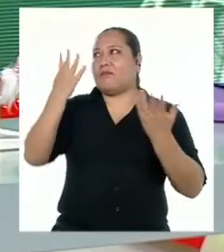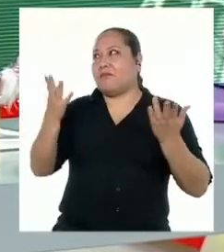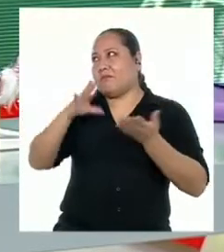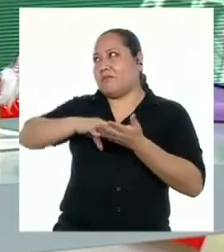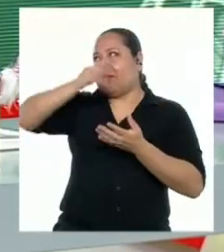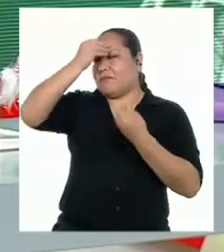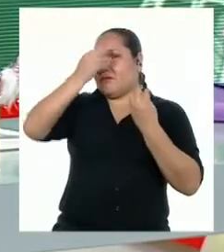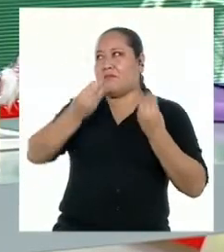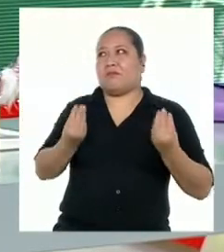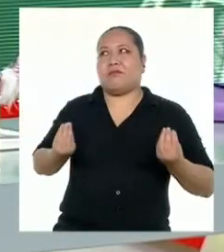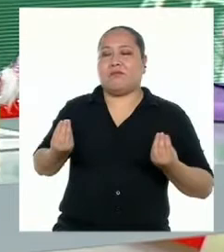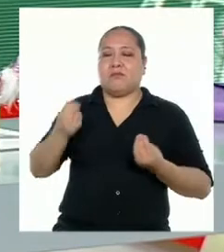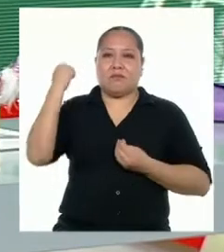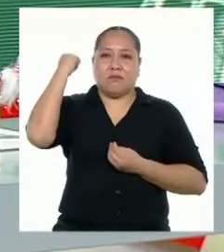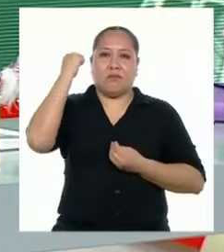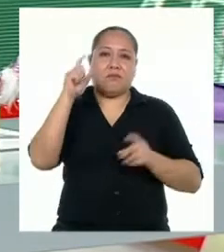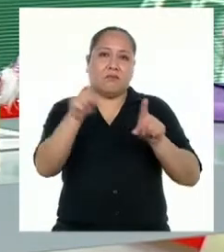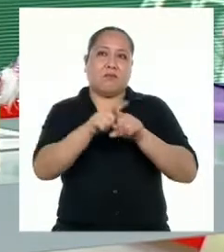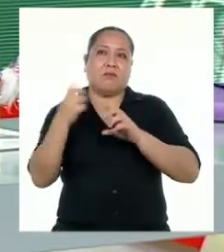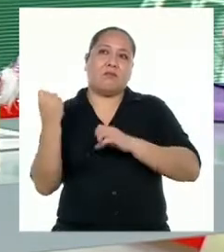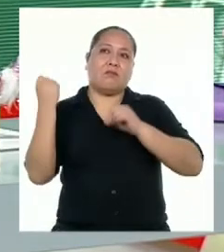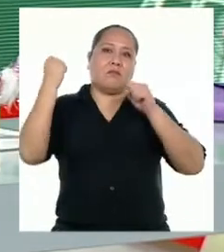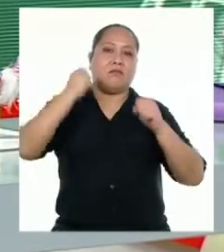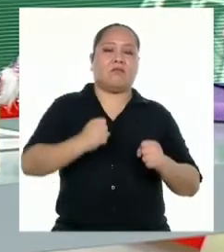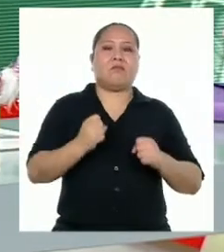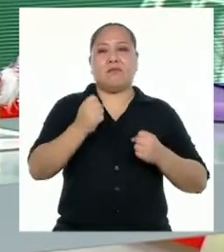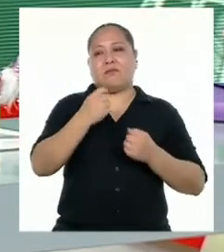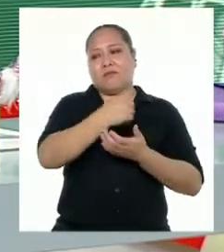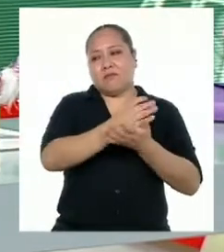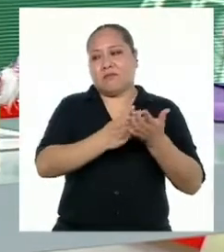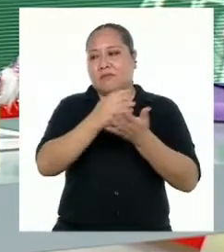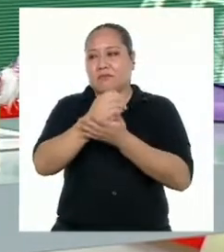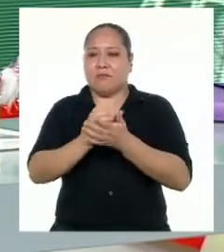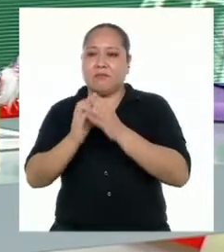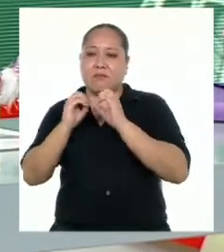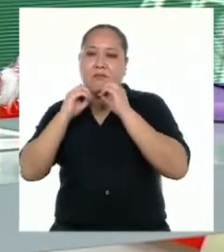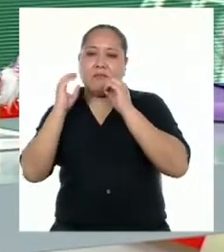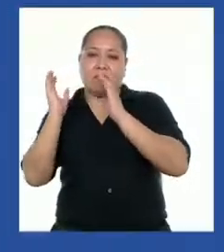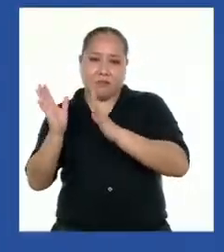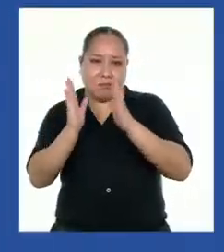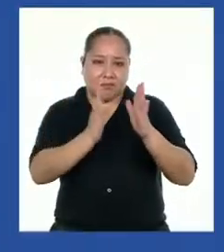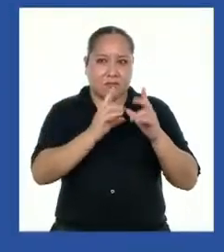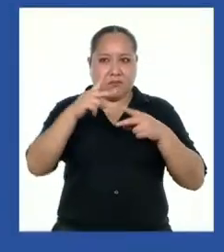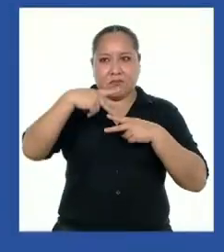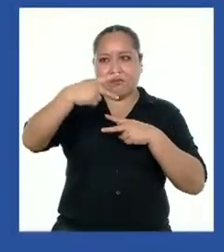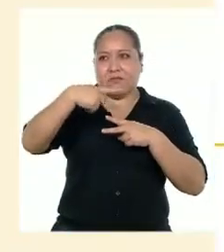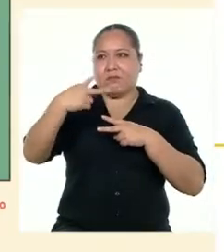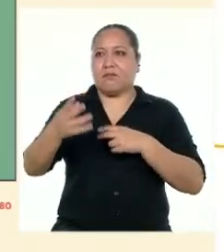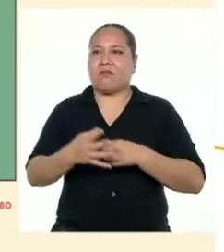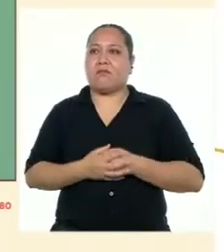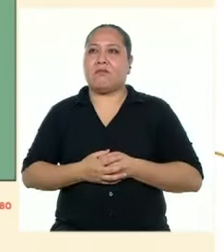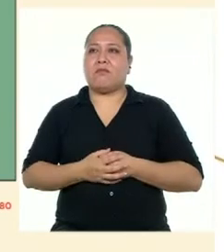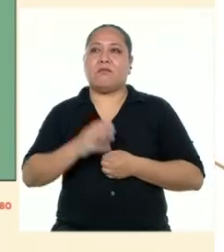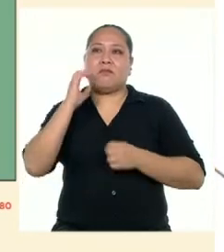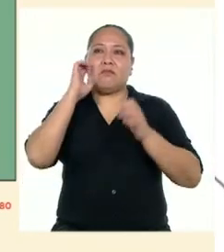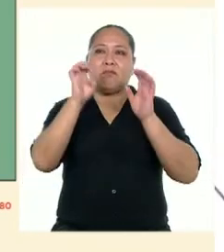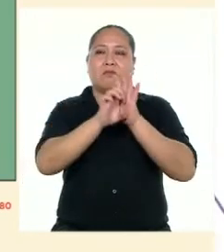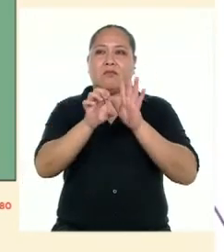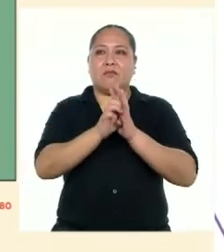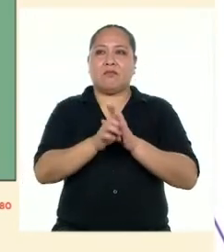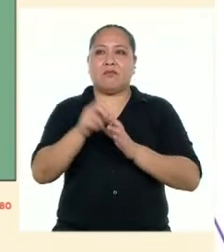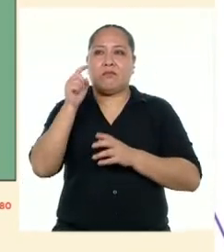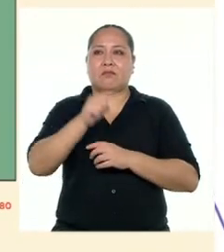derechos. Eso sí, también se ha fortalecido en ciertos ámbitos la organización vecinal. Por ejemplo,